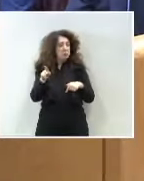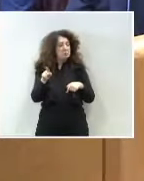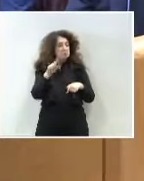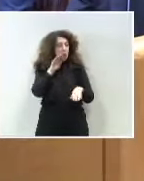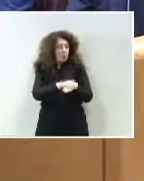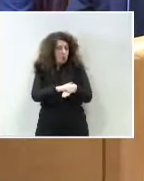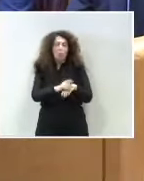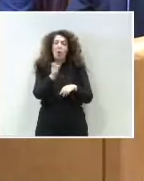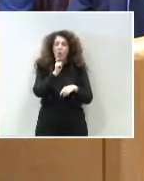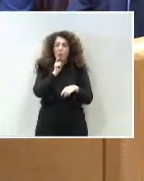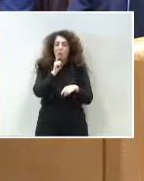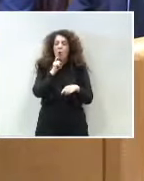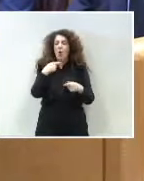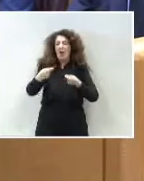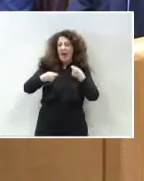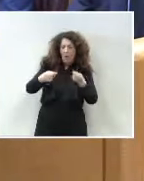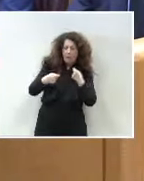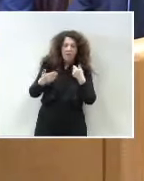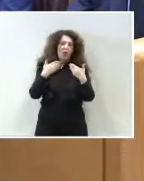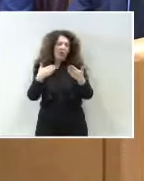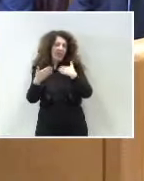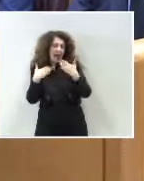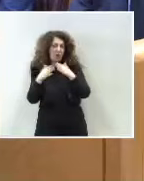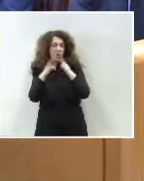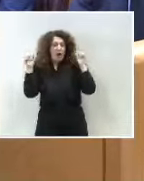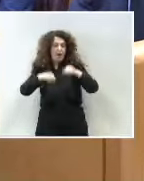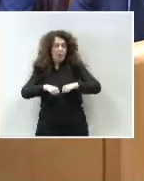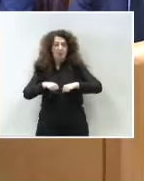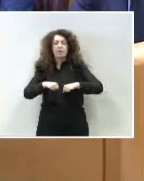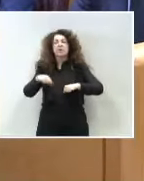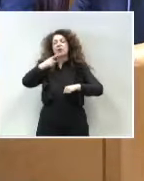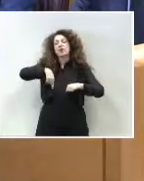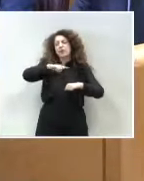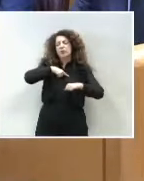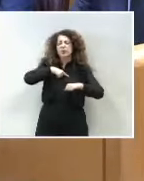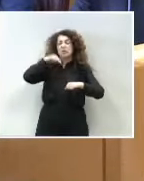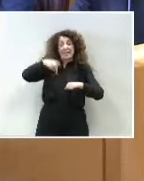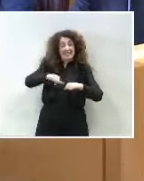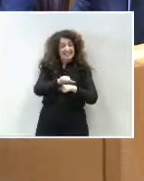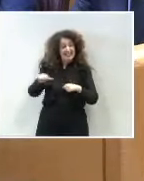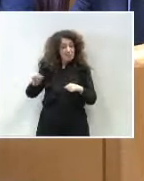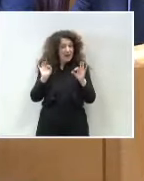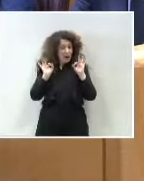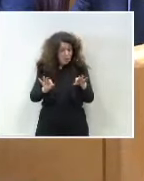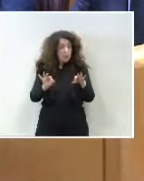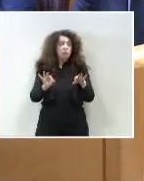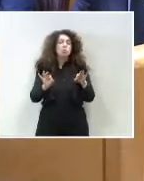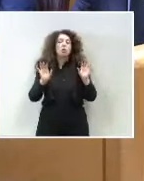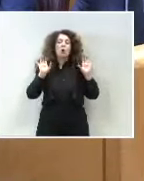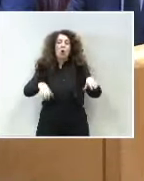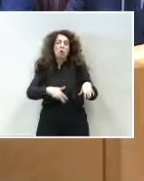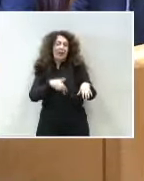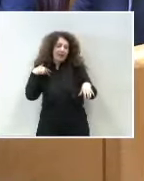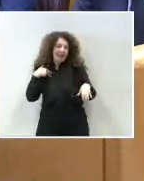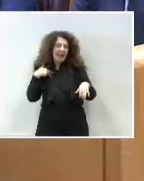con negociación y con acuerdo. Fruto de ello no solamente estamos tramitando esta semana mismo en las Cortes Generales la ley de